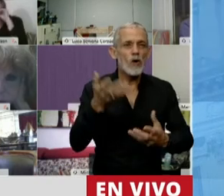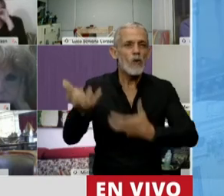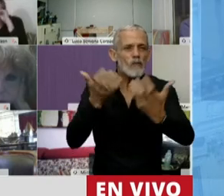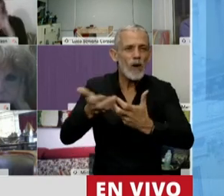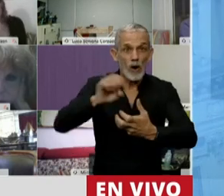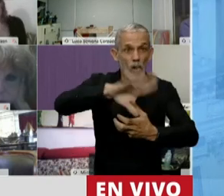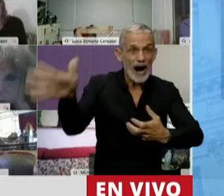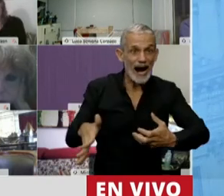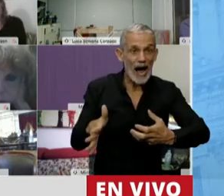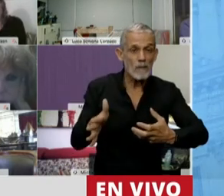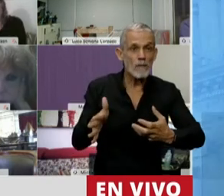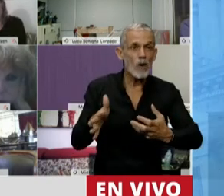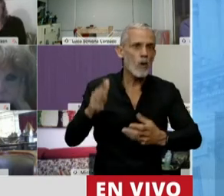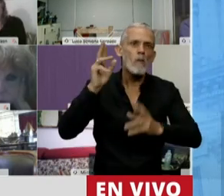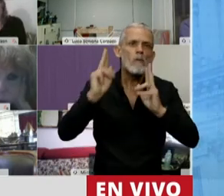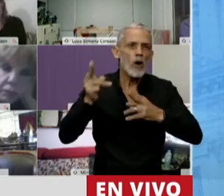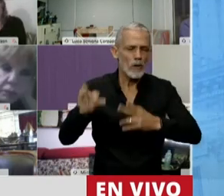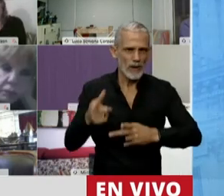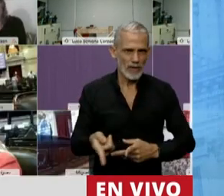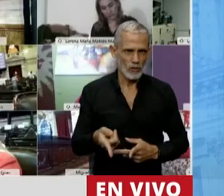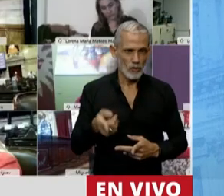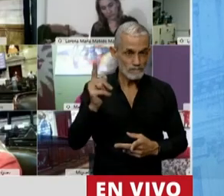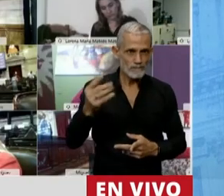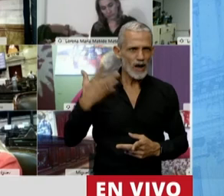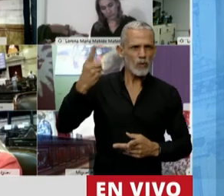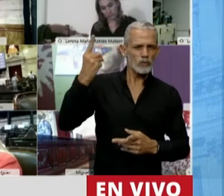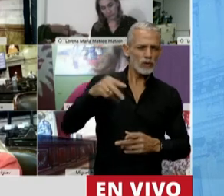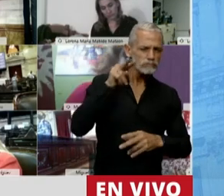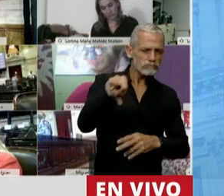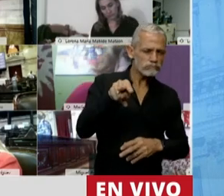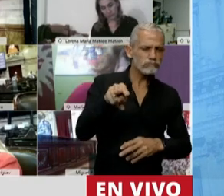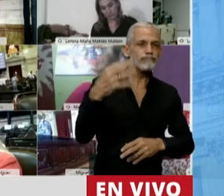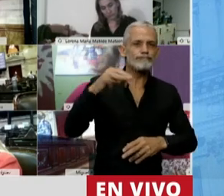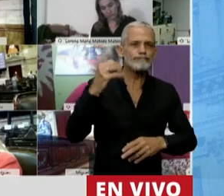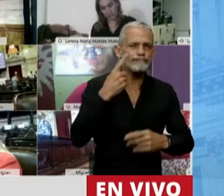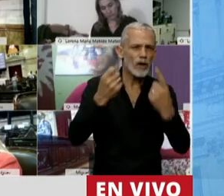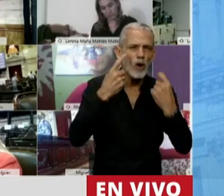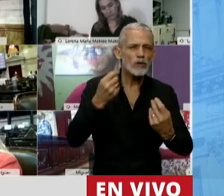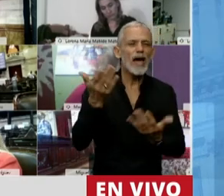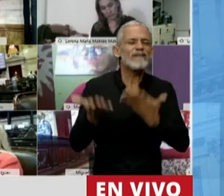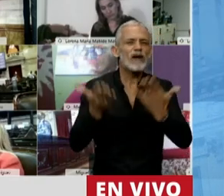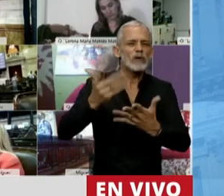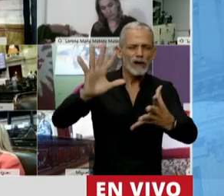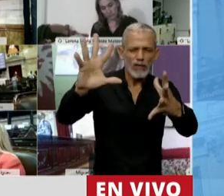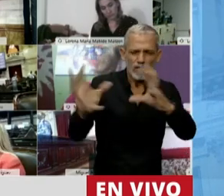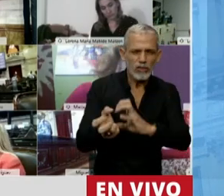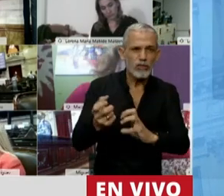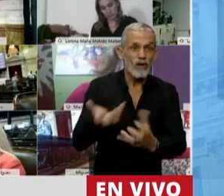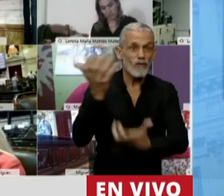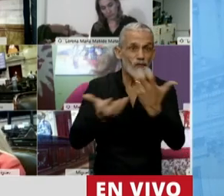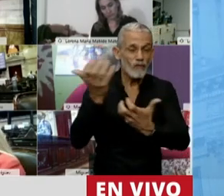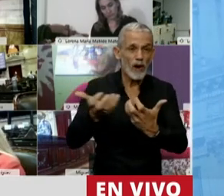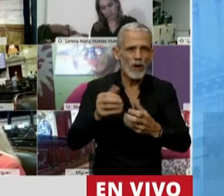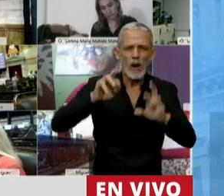rural y o forestal y contemplamos que la autoridad de aplicación deberá realizar la evaluación del daño y aplicará